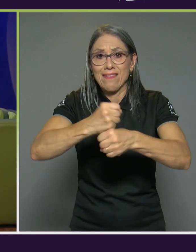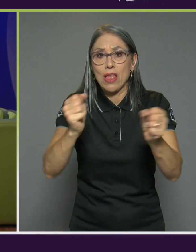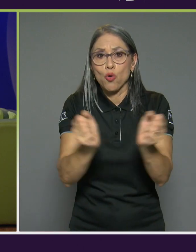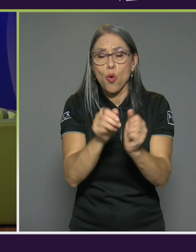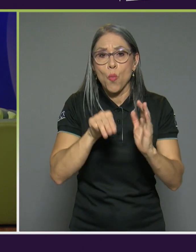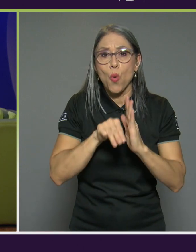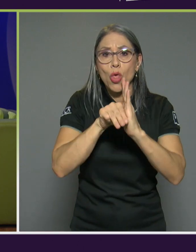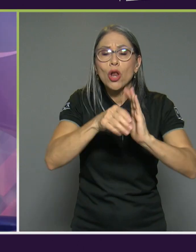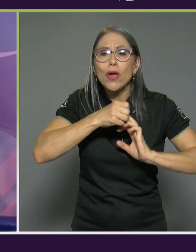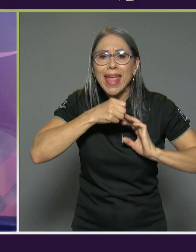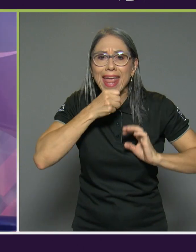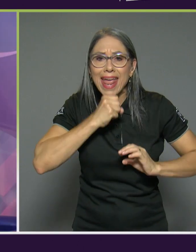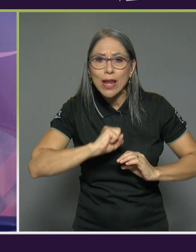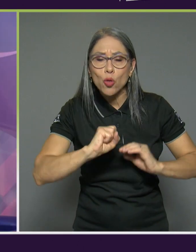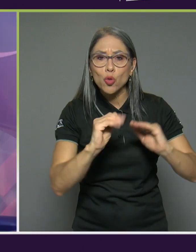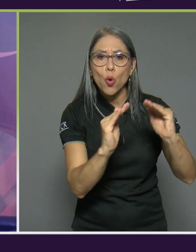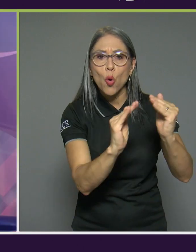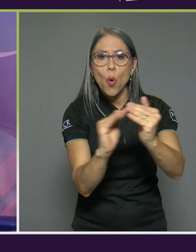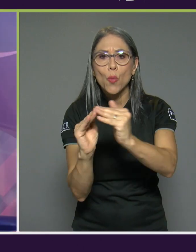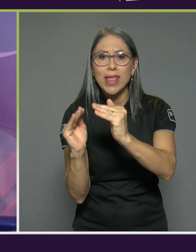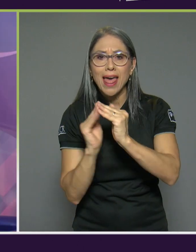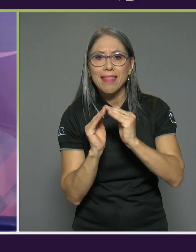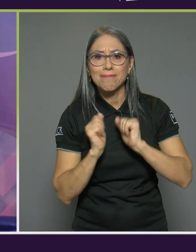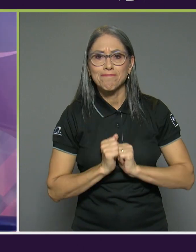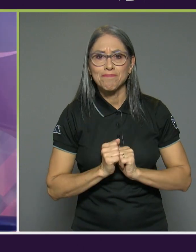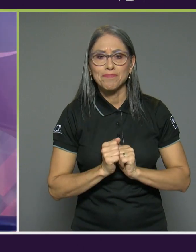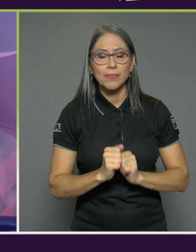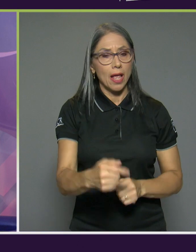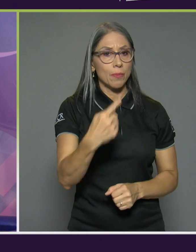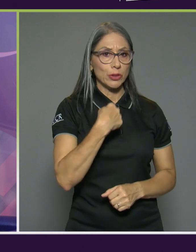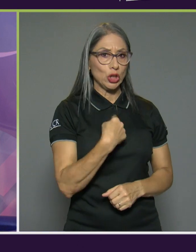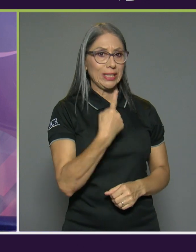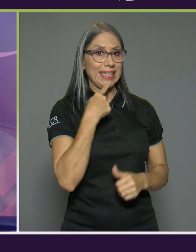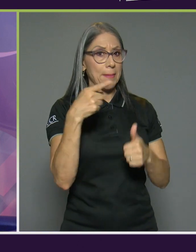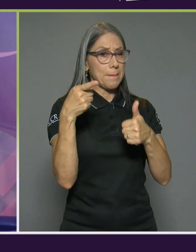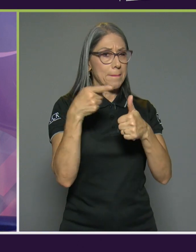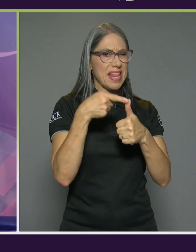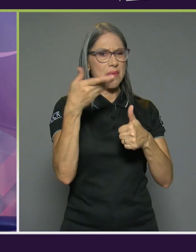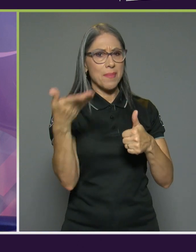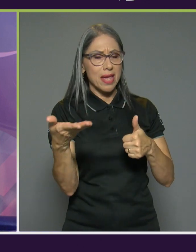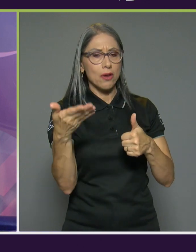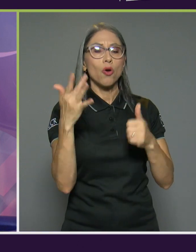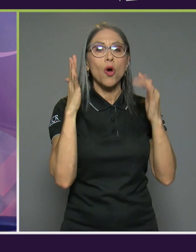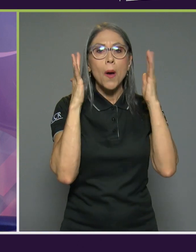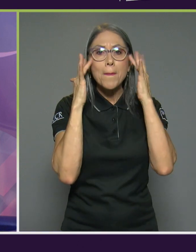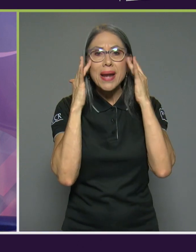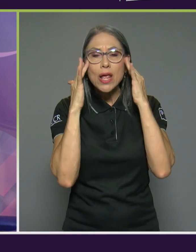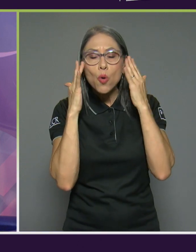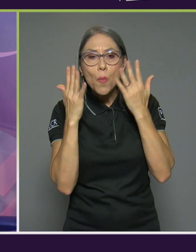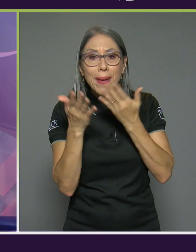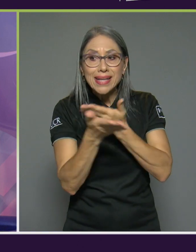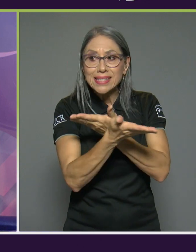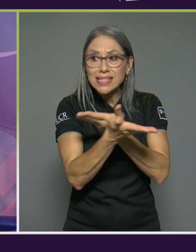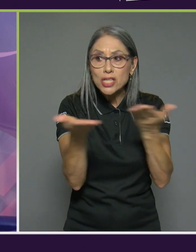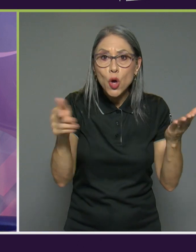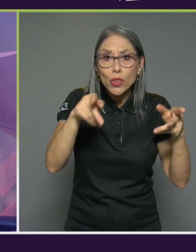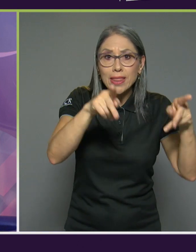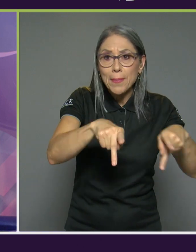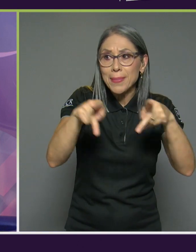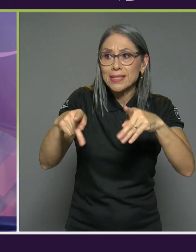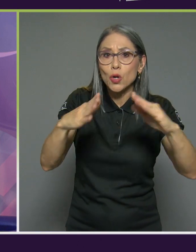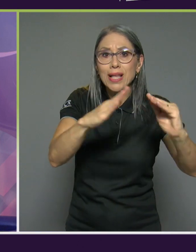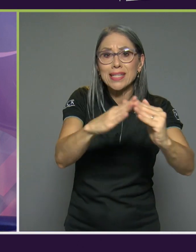modelo de gerontocomunidad claro que sí bueno yo apuntaría que el primero es la preocupación que puede tener una comunidad